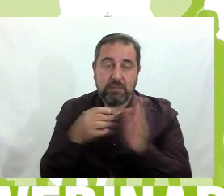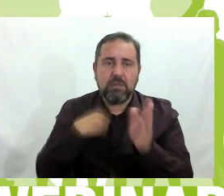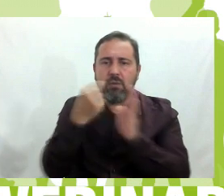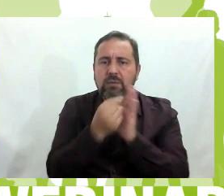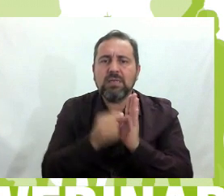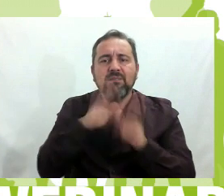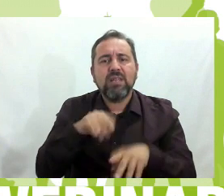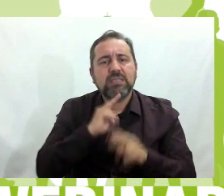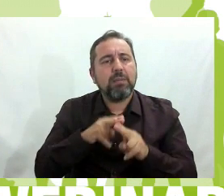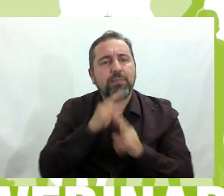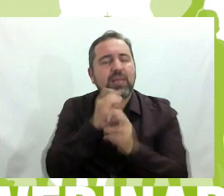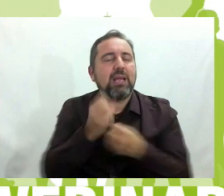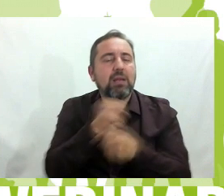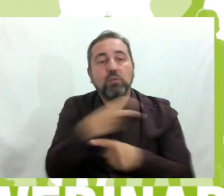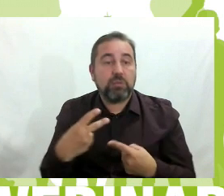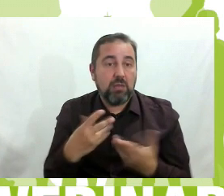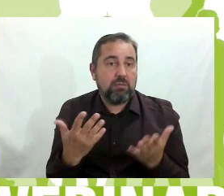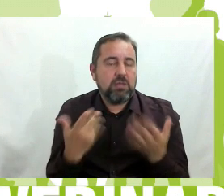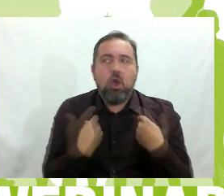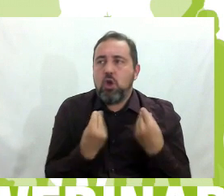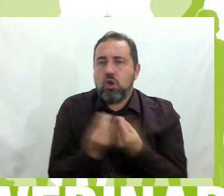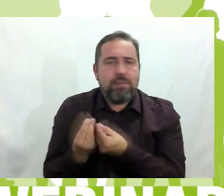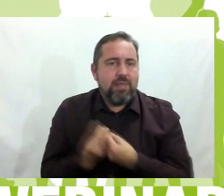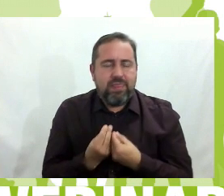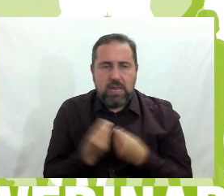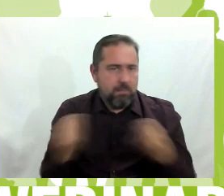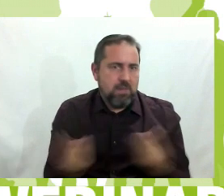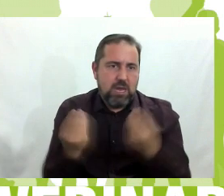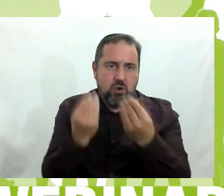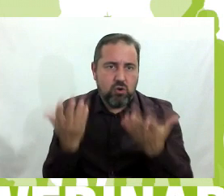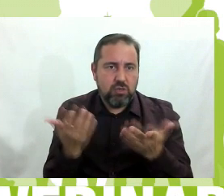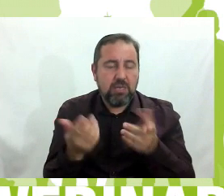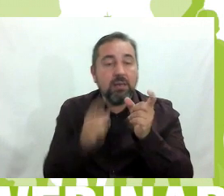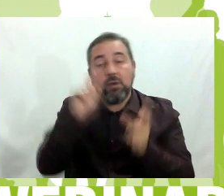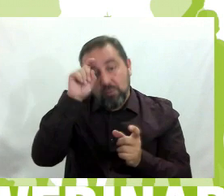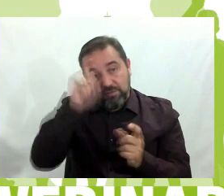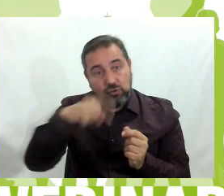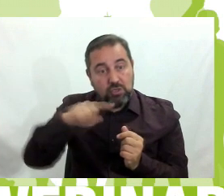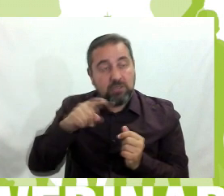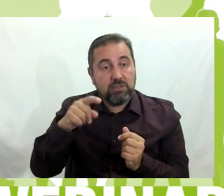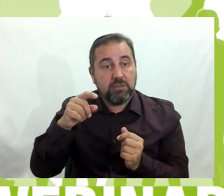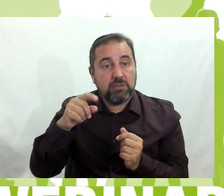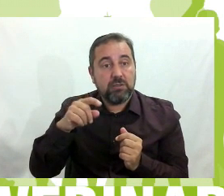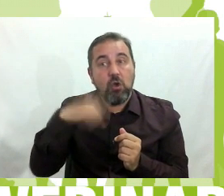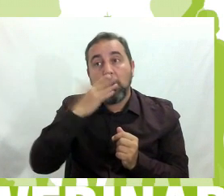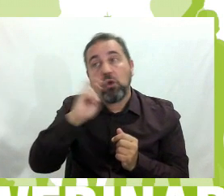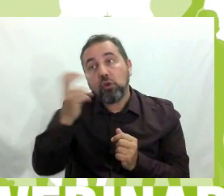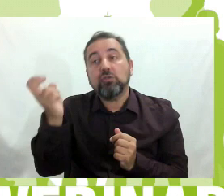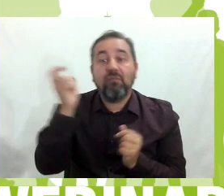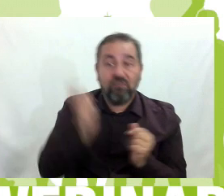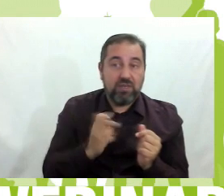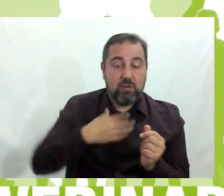Los resultados... Bueno, el resultado ha sido la mejora de la convivencia. Está claro que los profes que vienen de otros coles a